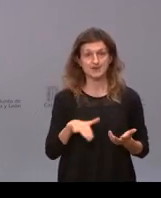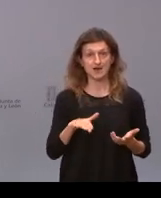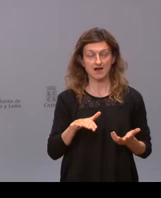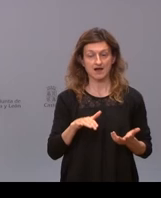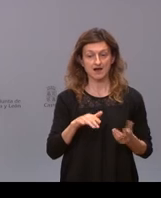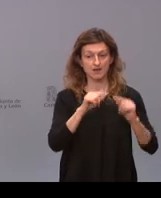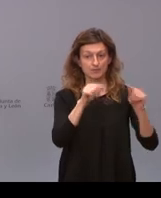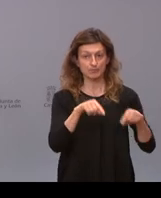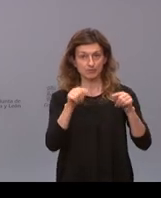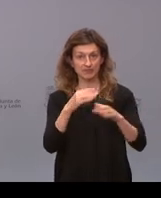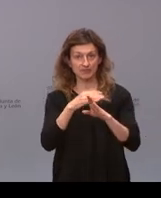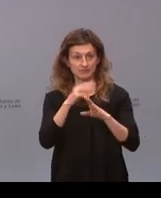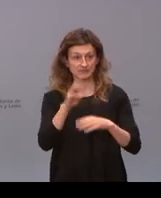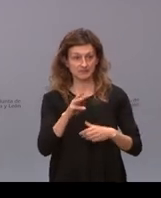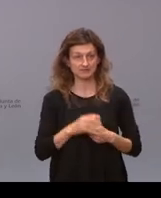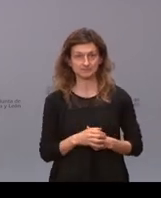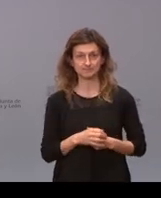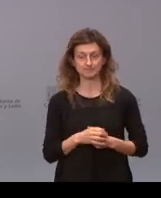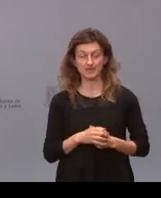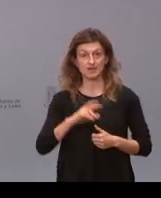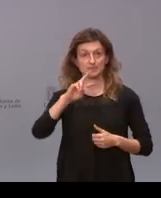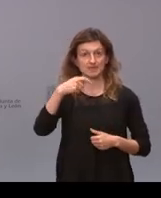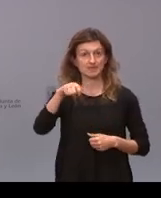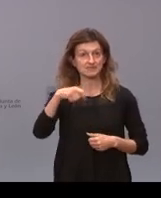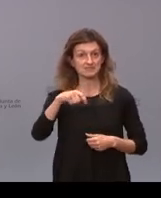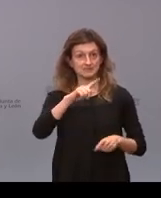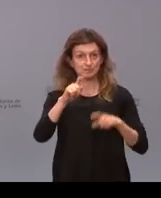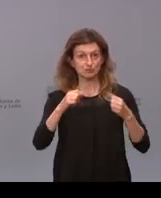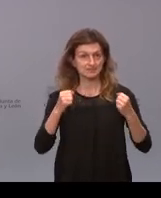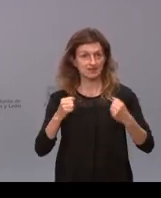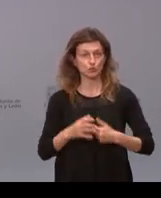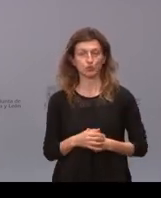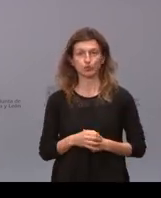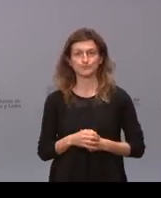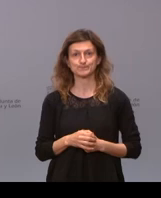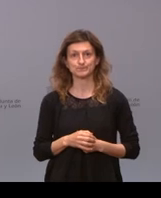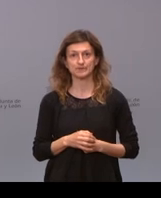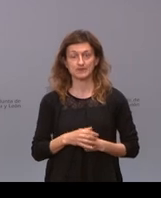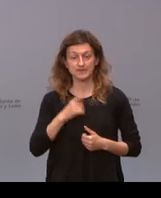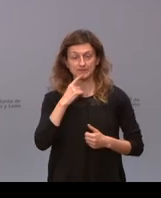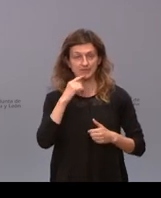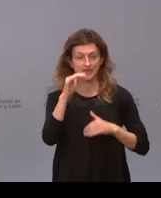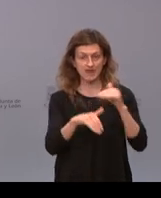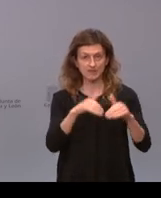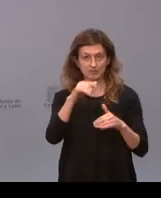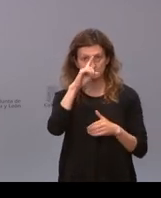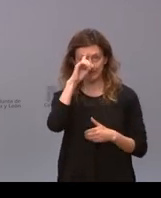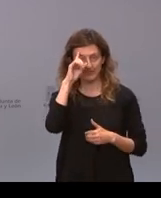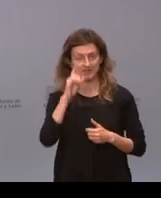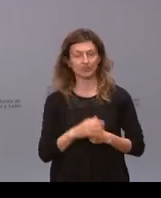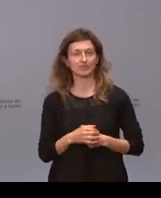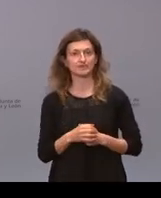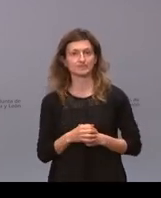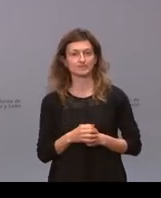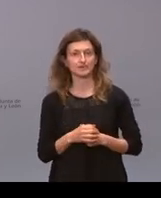cada provincia en nivel 3 y luego también para el vicepresidente dos preguntas de salud ya que ha hablado de las elecciones de madrid y es cómo ve la